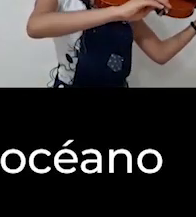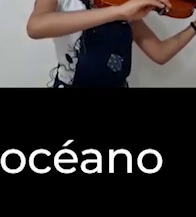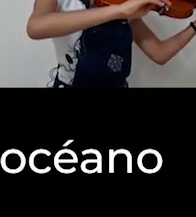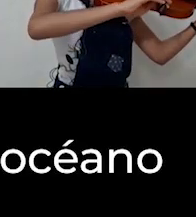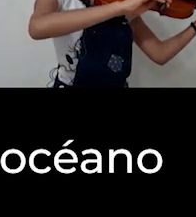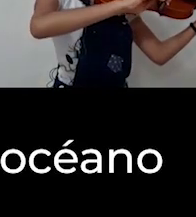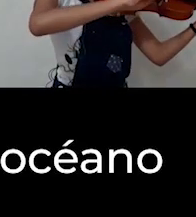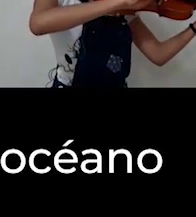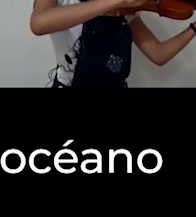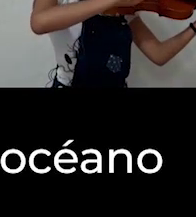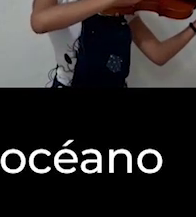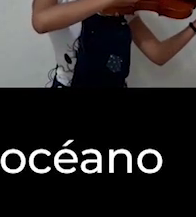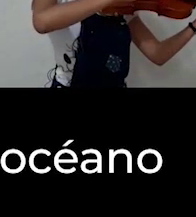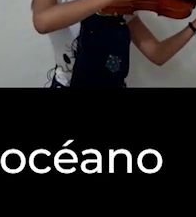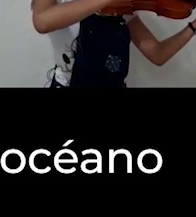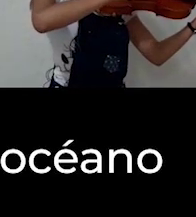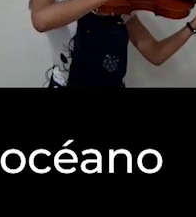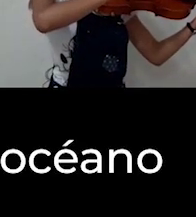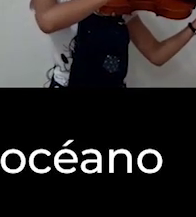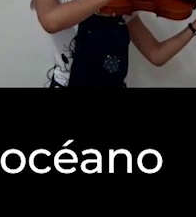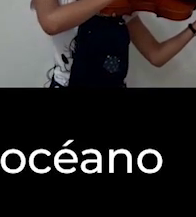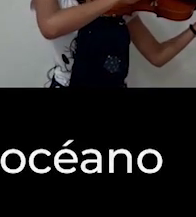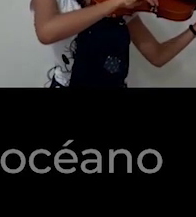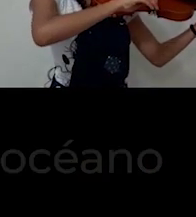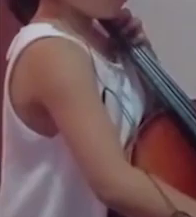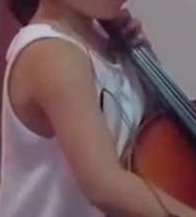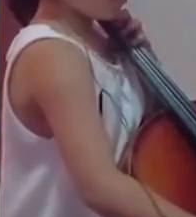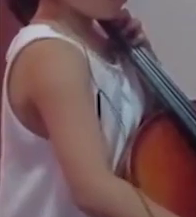No se su lugar.